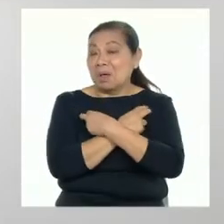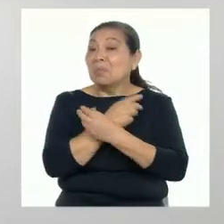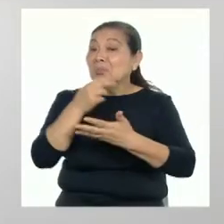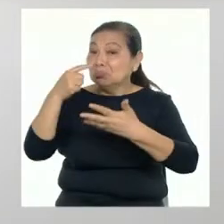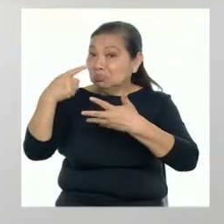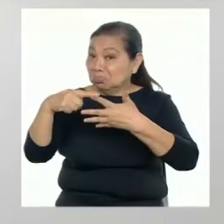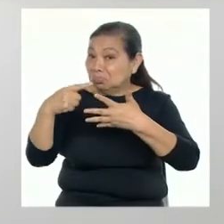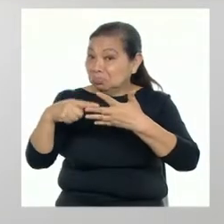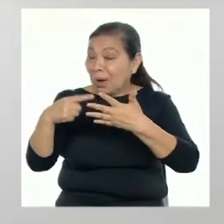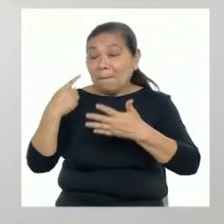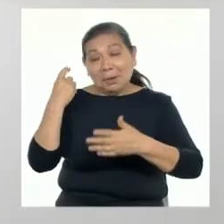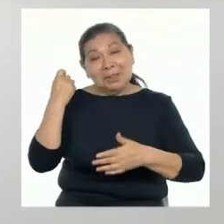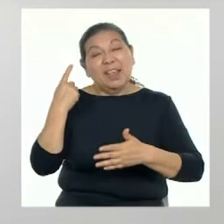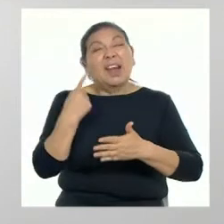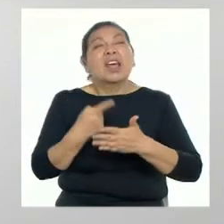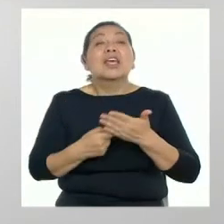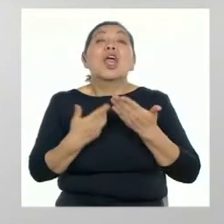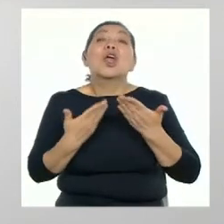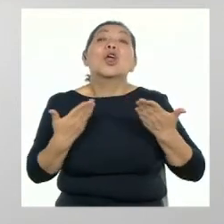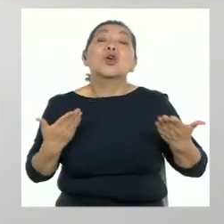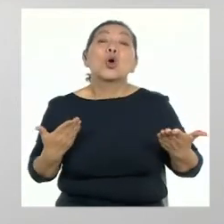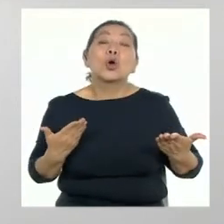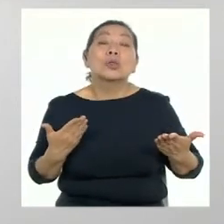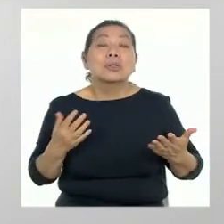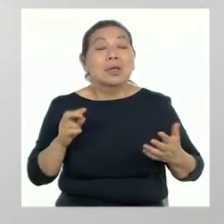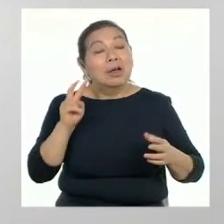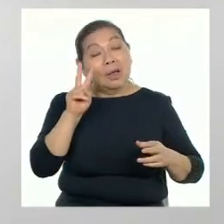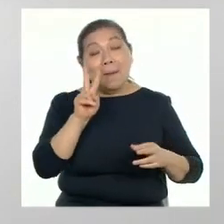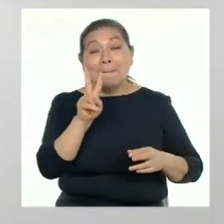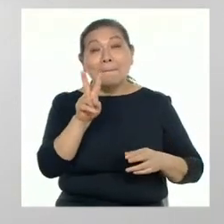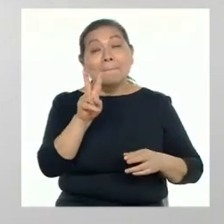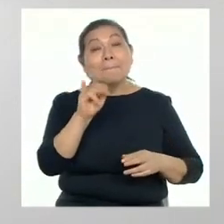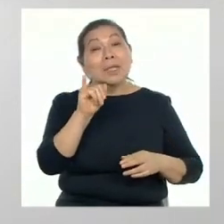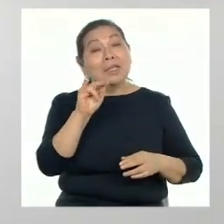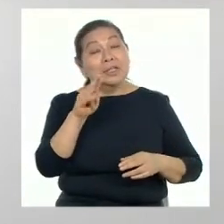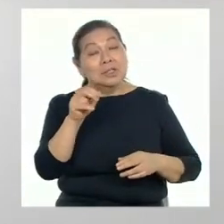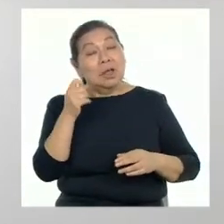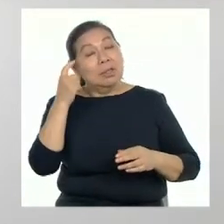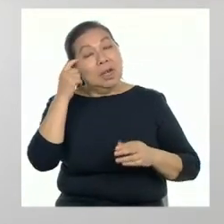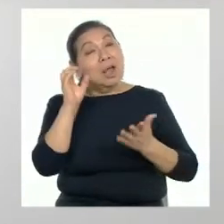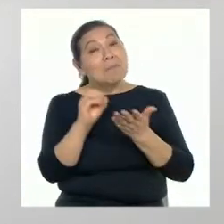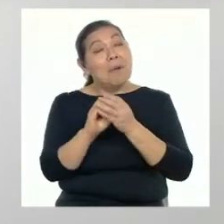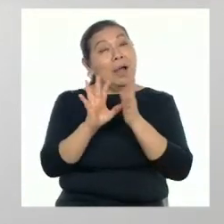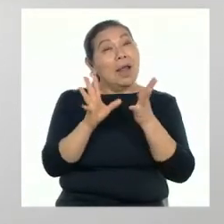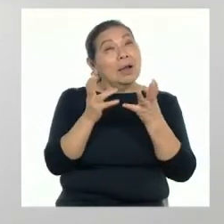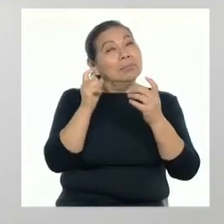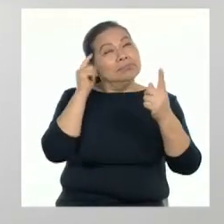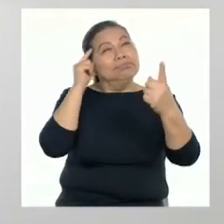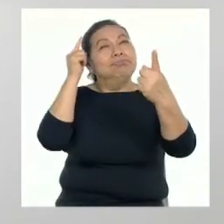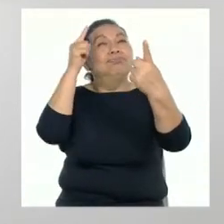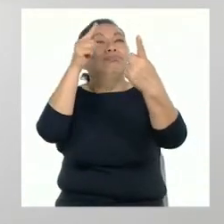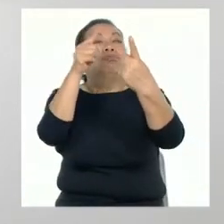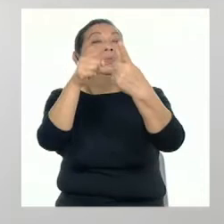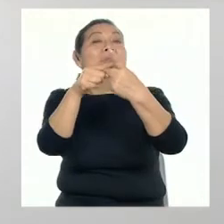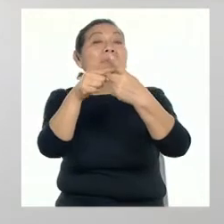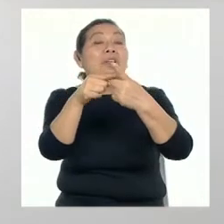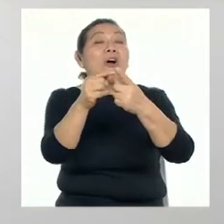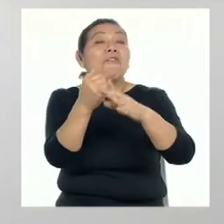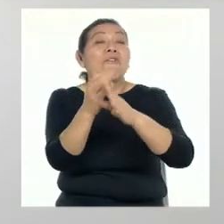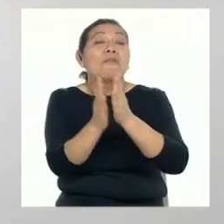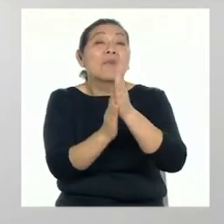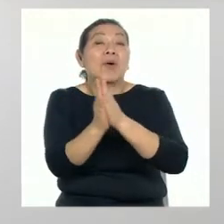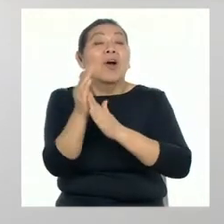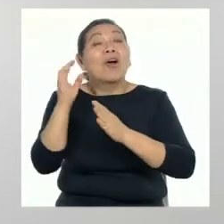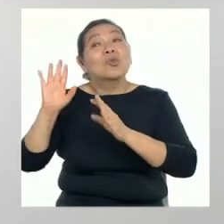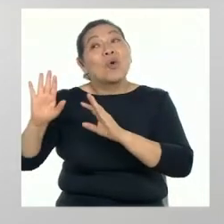sirven muy bien para entender qué cosa es una visión personal. Los dos tienen claro qué meta quieren alcanzar, uno motivado